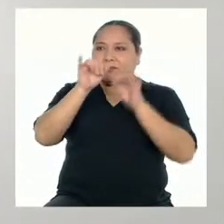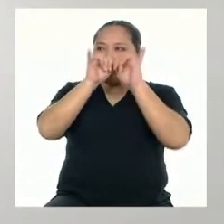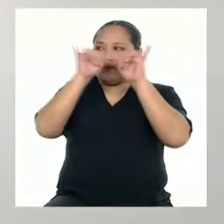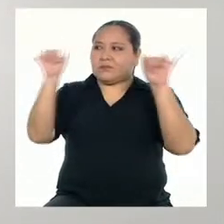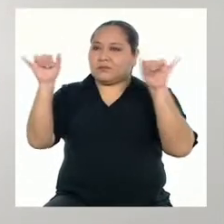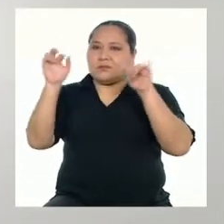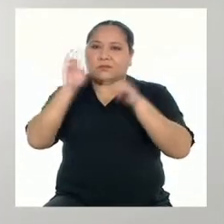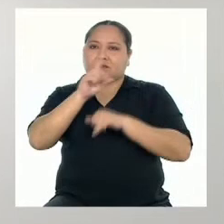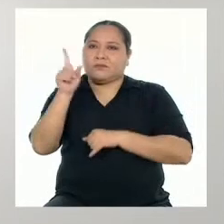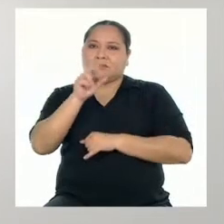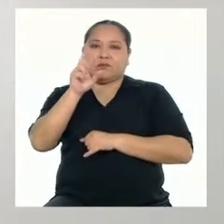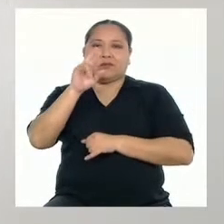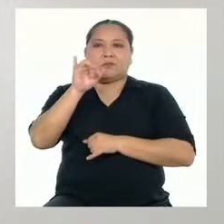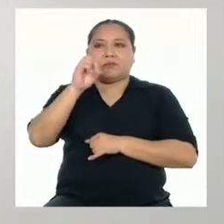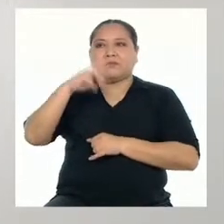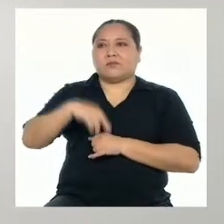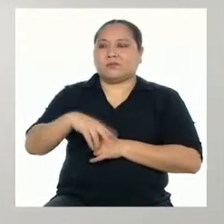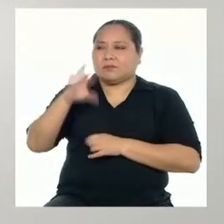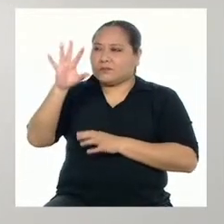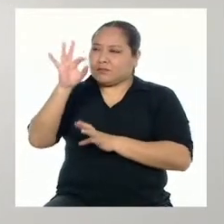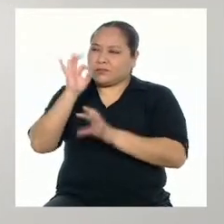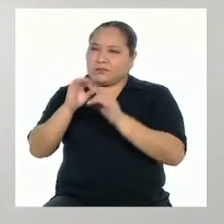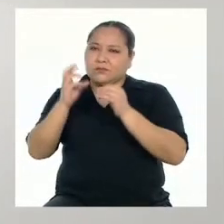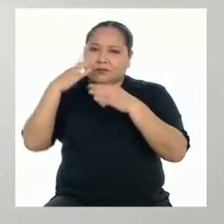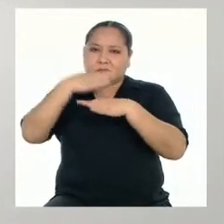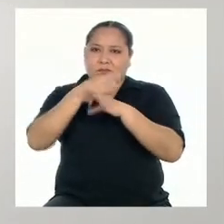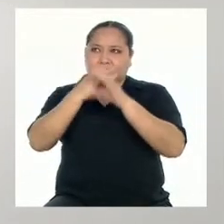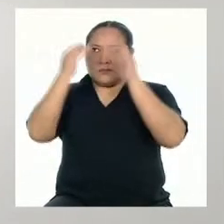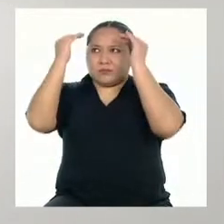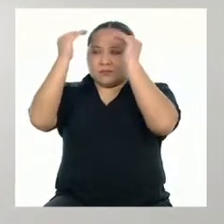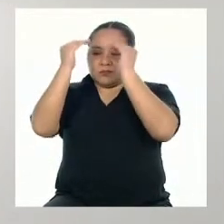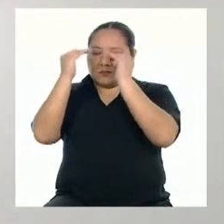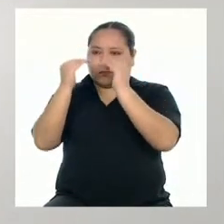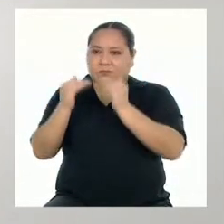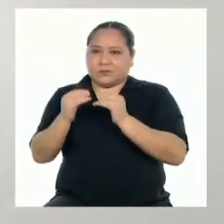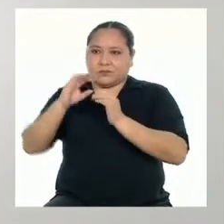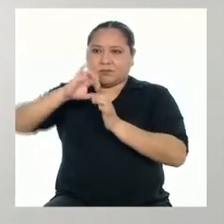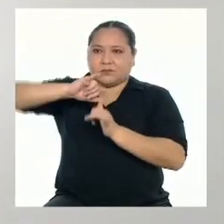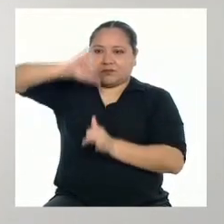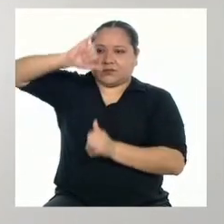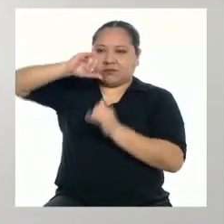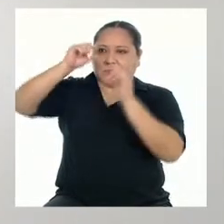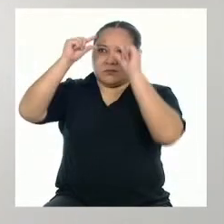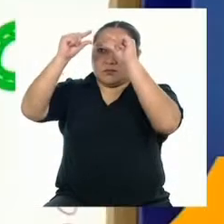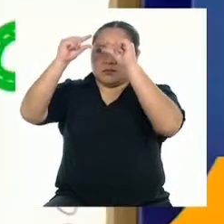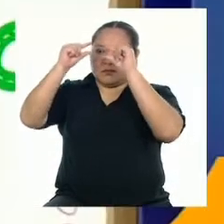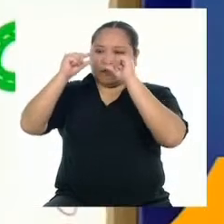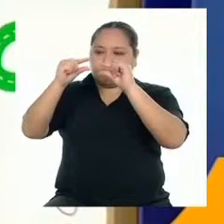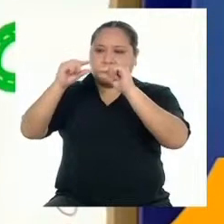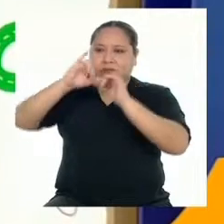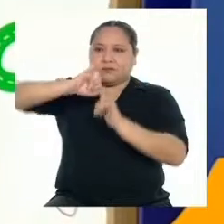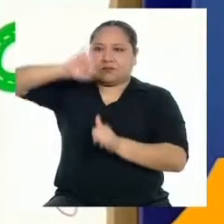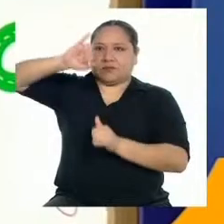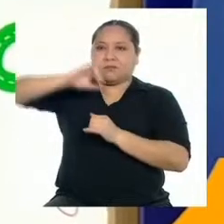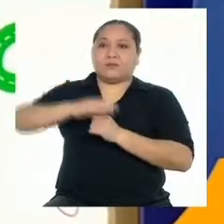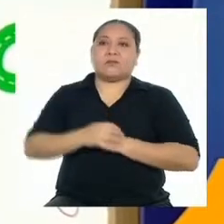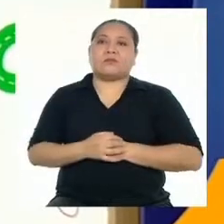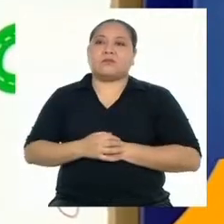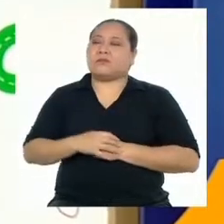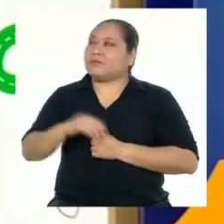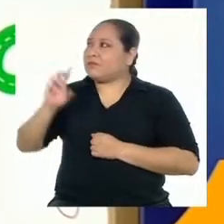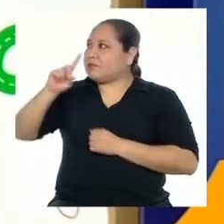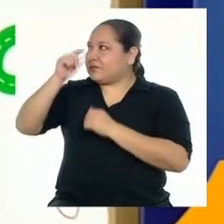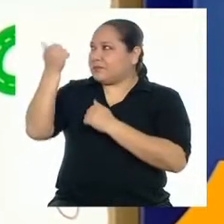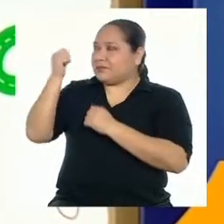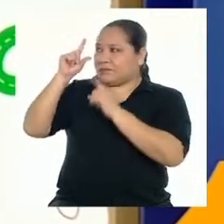ni la rima. Se reconocen porque en la estructura del poema van separadas por un espacio. La siguiente pregunta es de